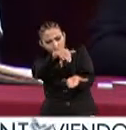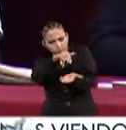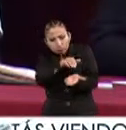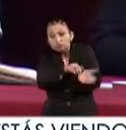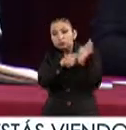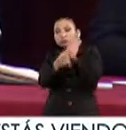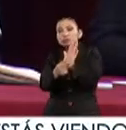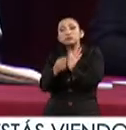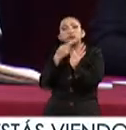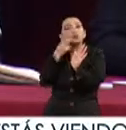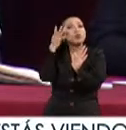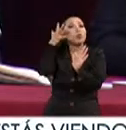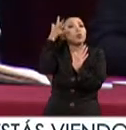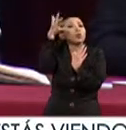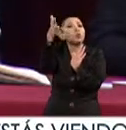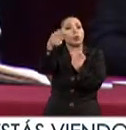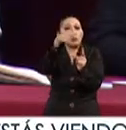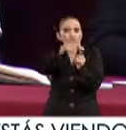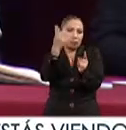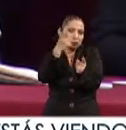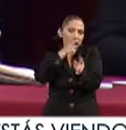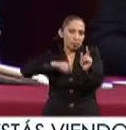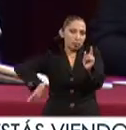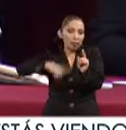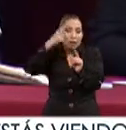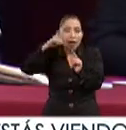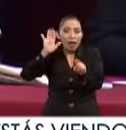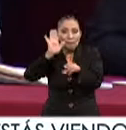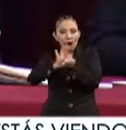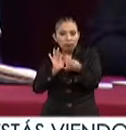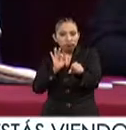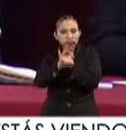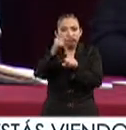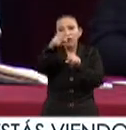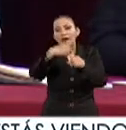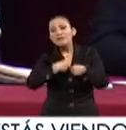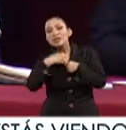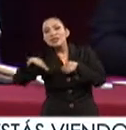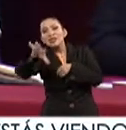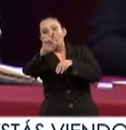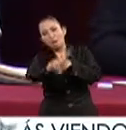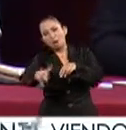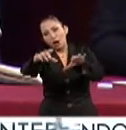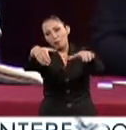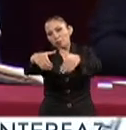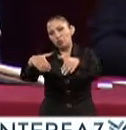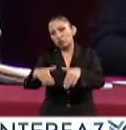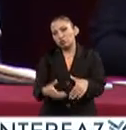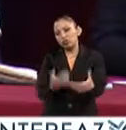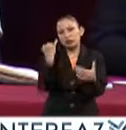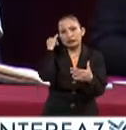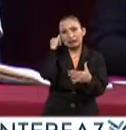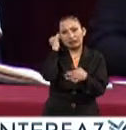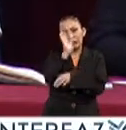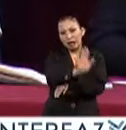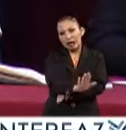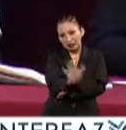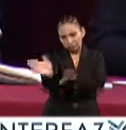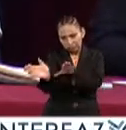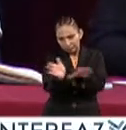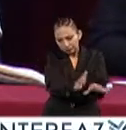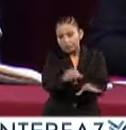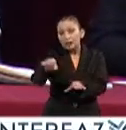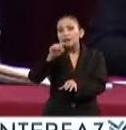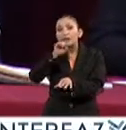por un lado para como lo hemos dicho para fortalecer la vida de nuestros pueblos y de nuestras comunidades por un lado